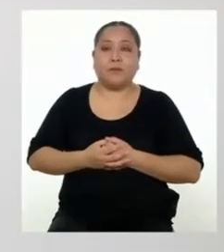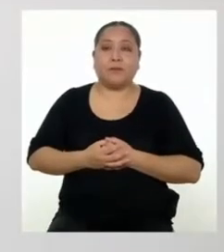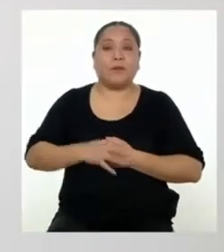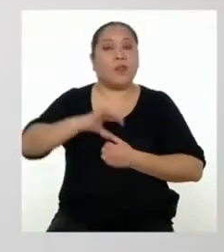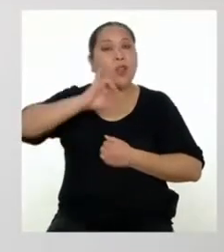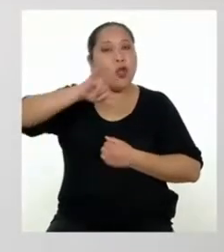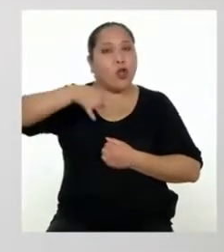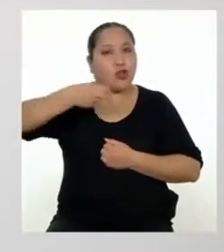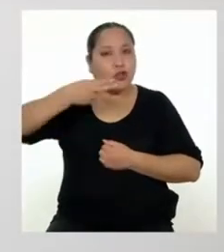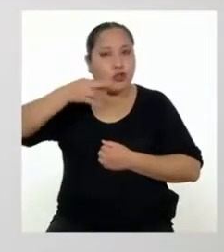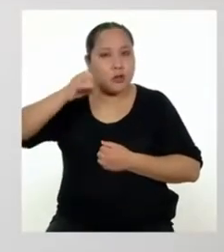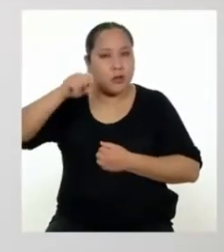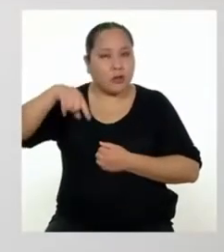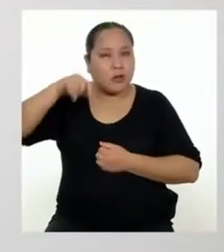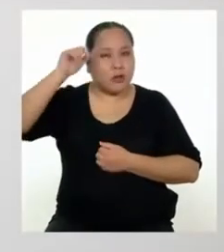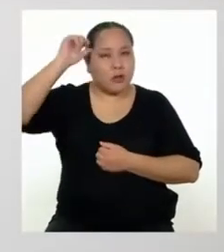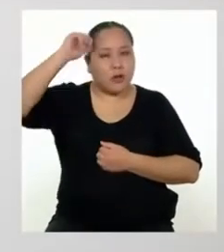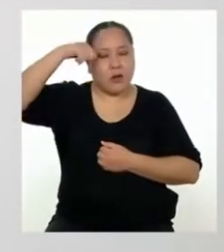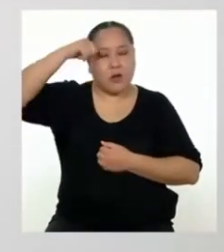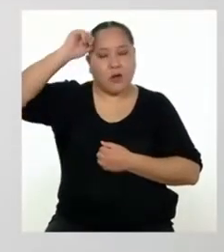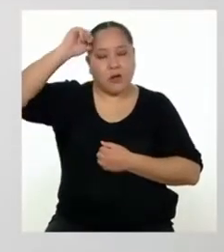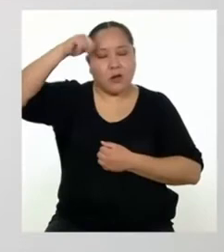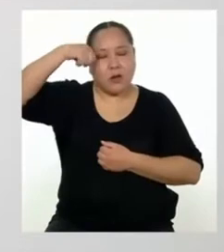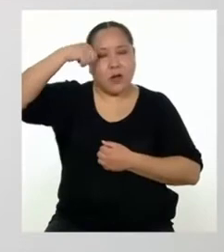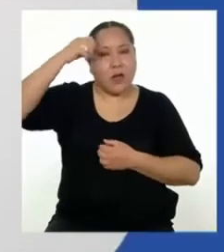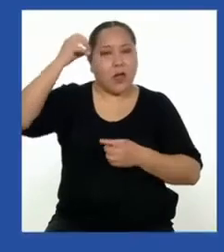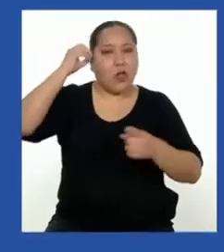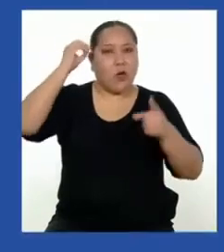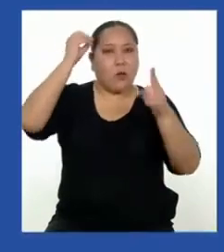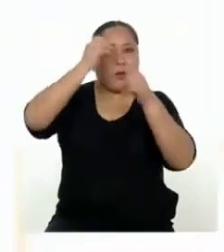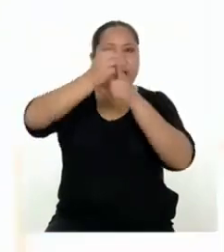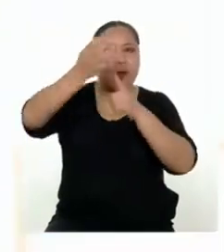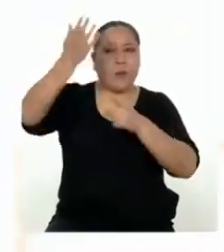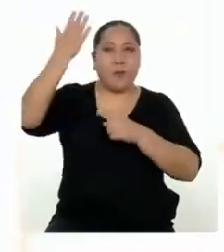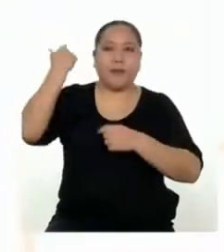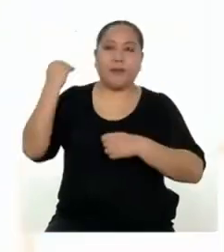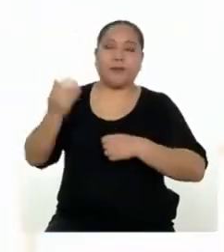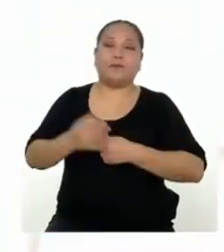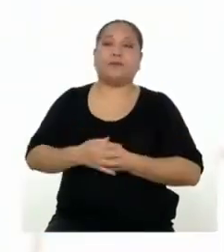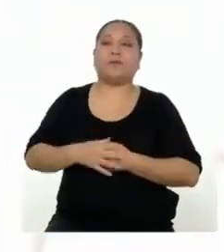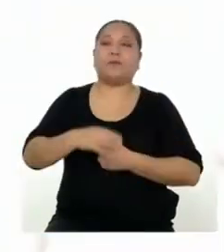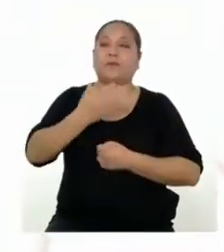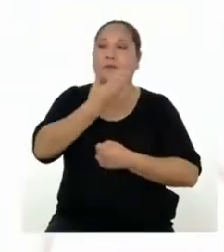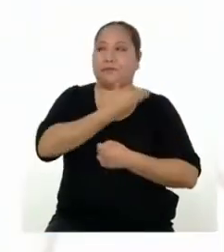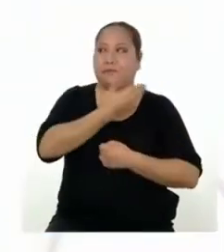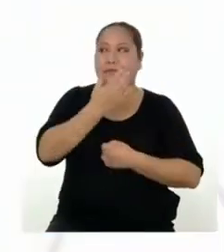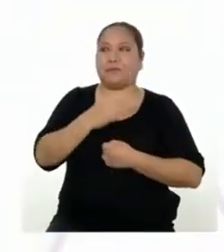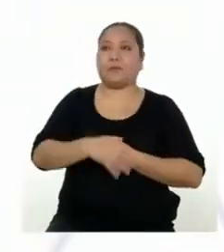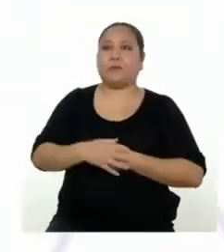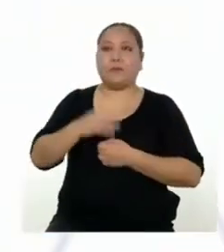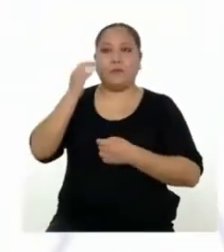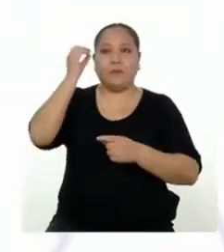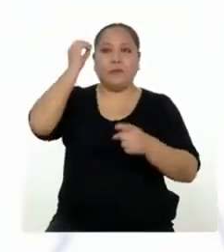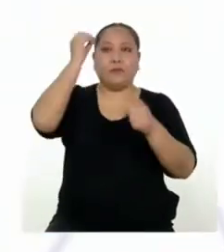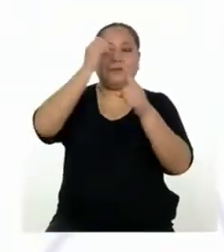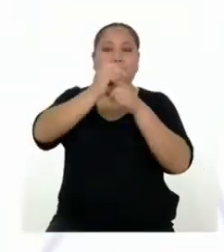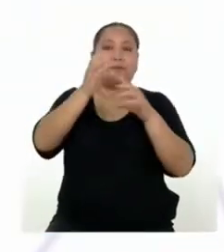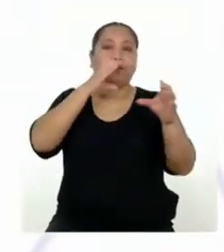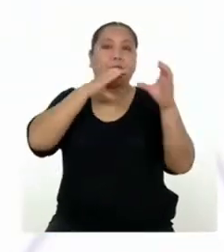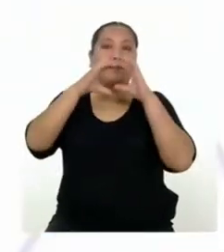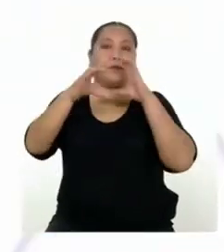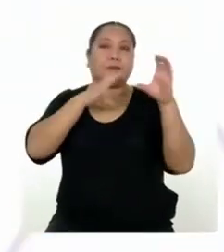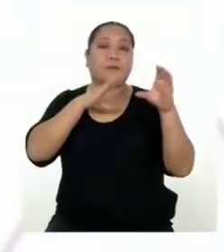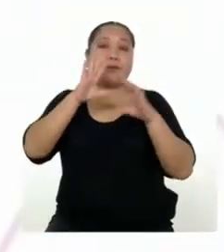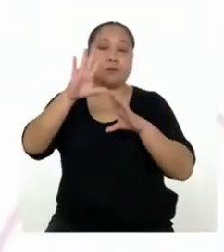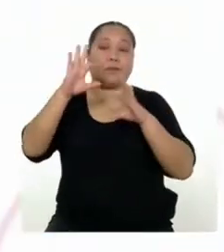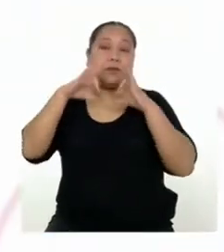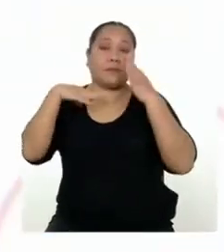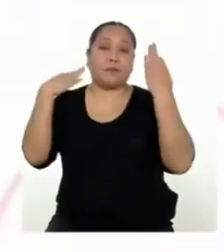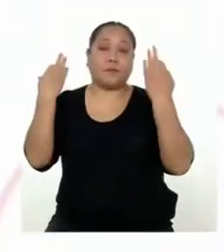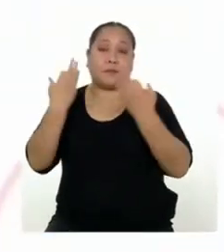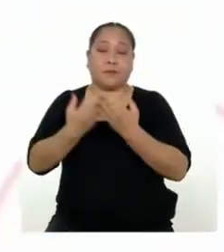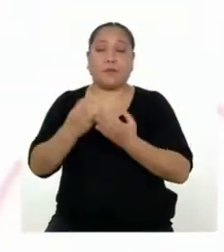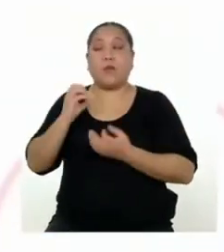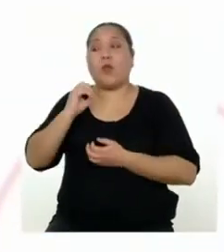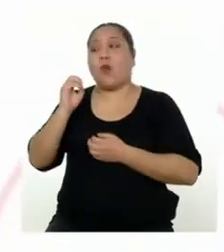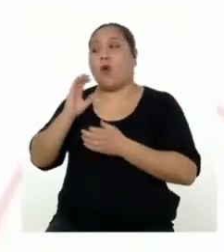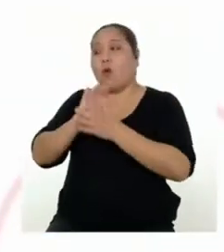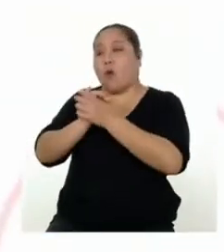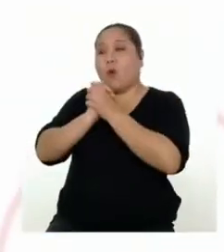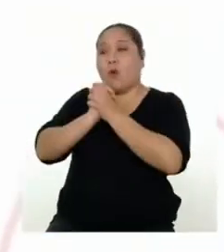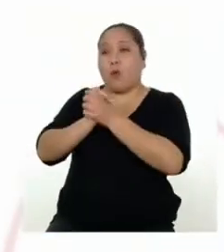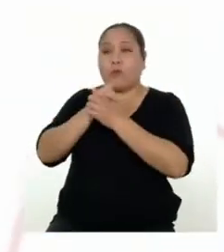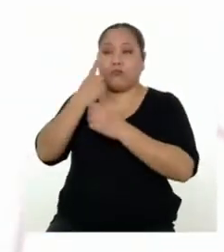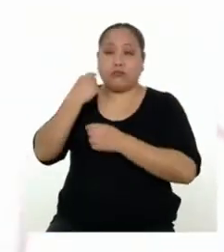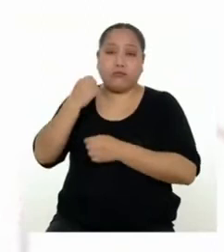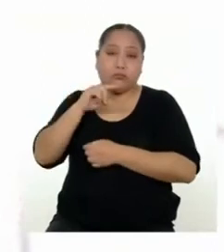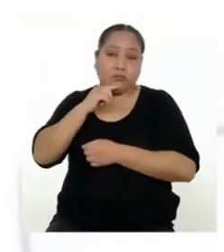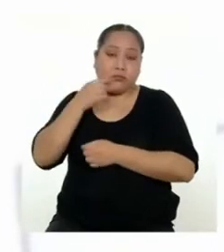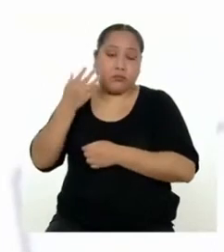Jonathan, ¿podrías recordarnos el reto anterior? Aquí está. El reto fue conversar con sus familiares o con alguna